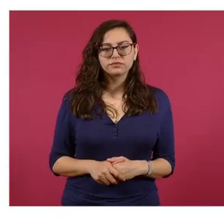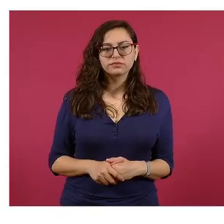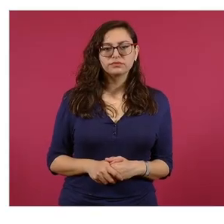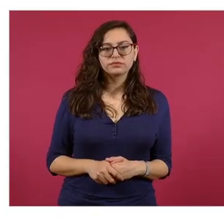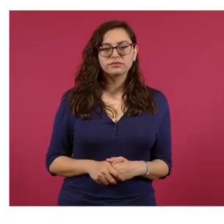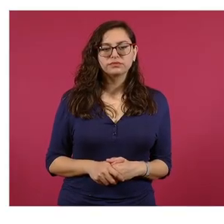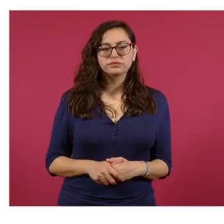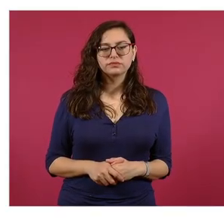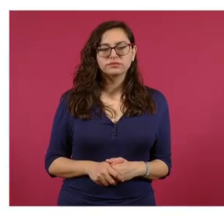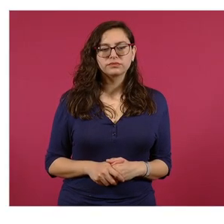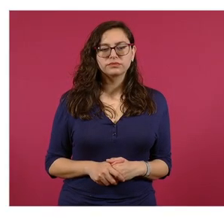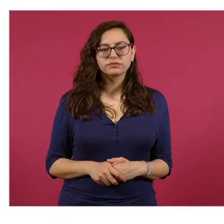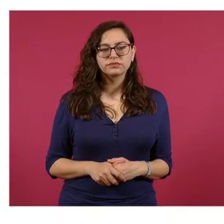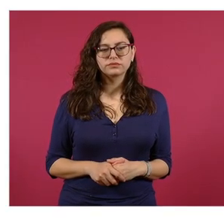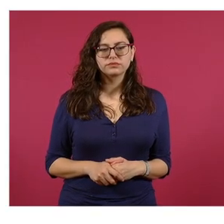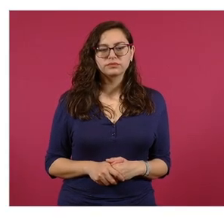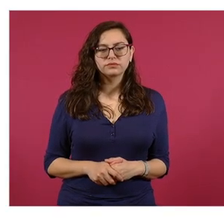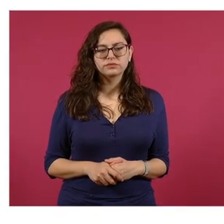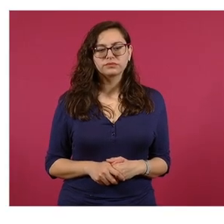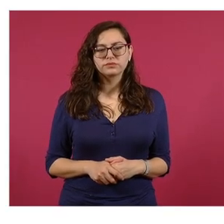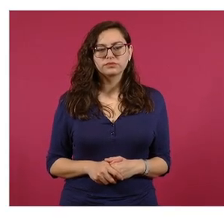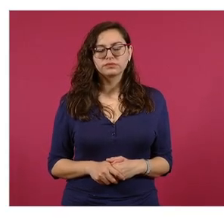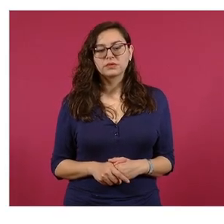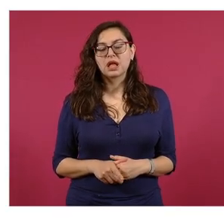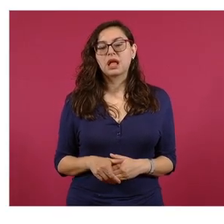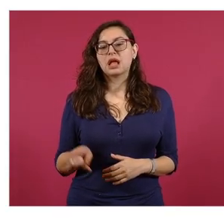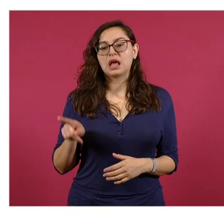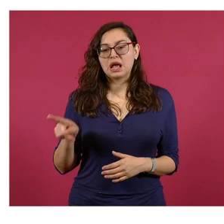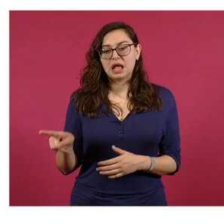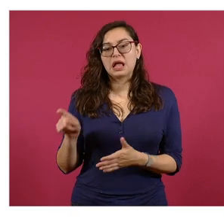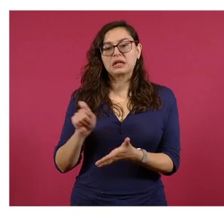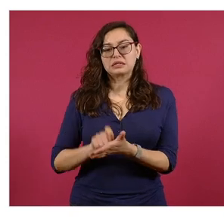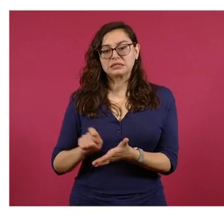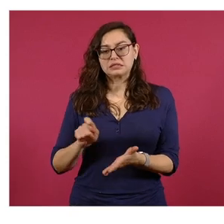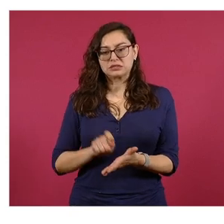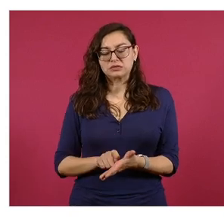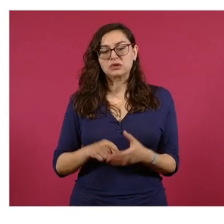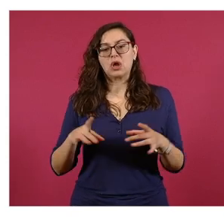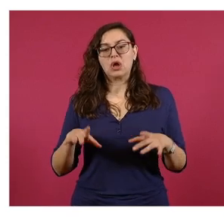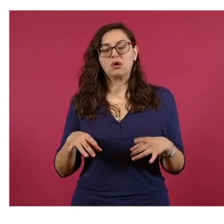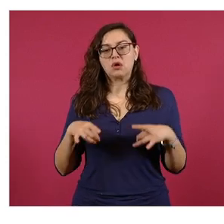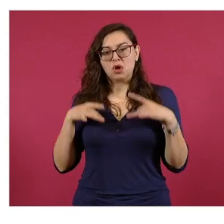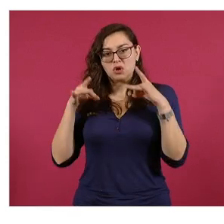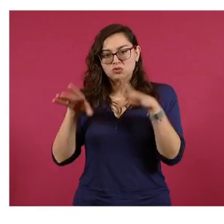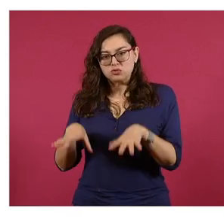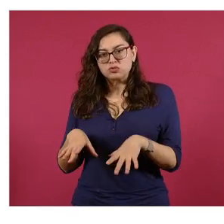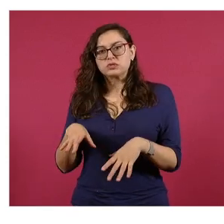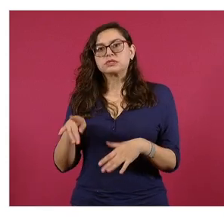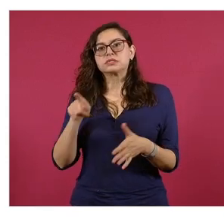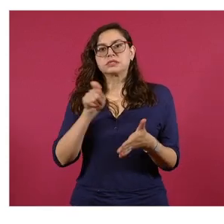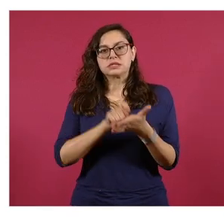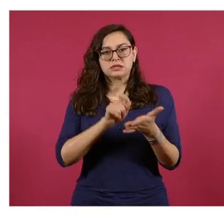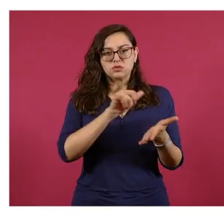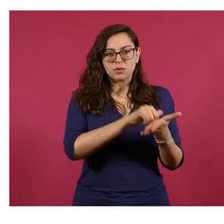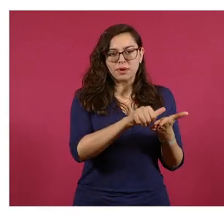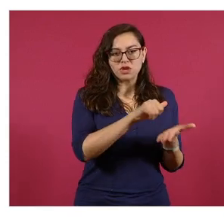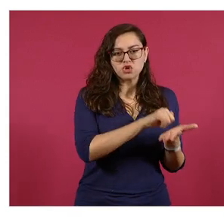Estuvo creo que en Austria y luego en Nueva York y luego en Brasil,